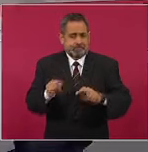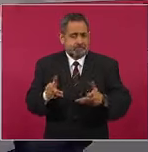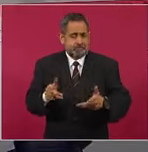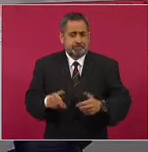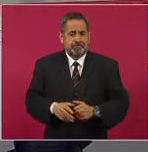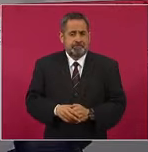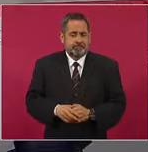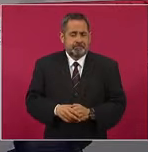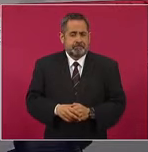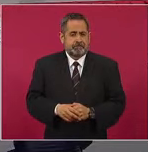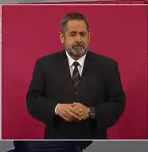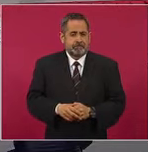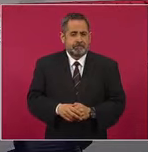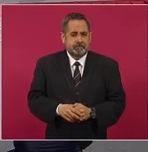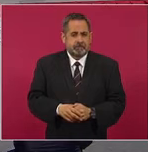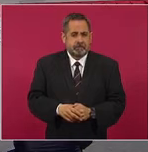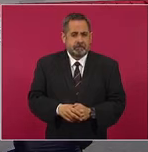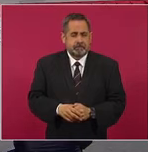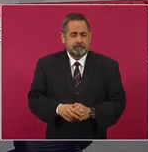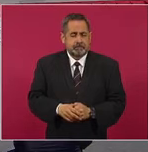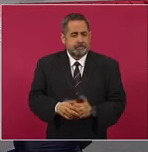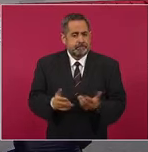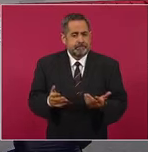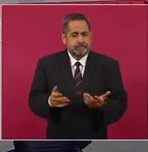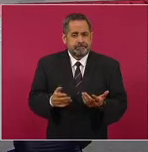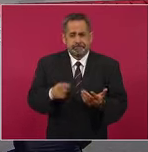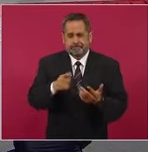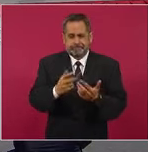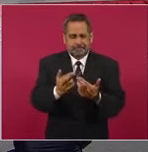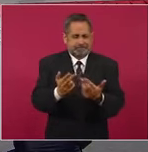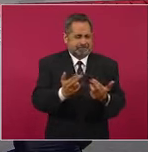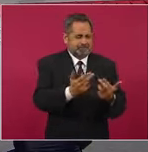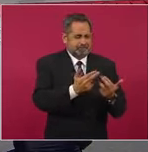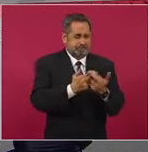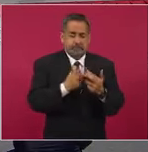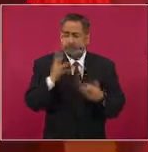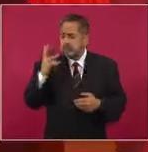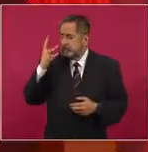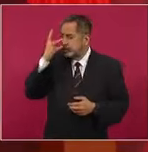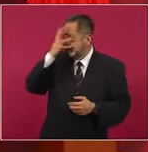o sea, es cómo destruir el paraíso